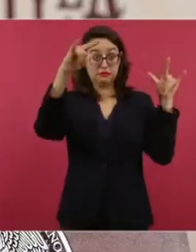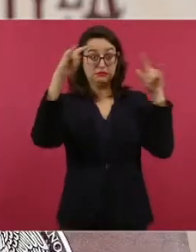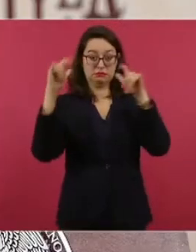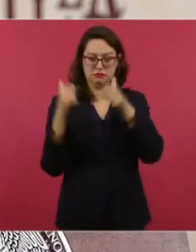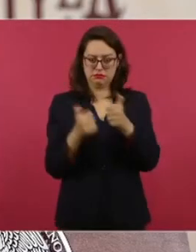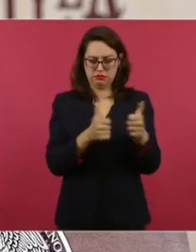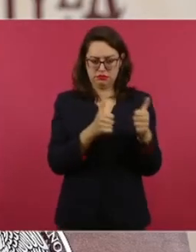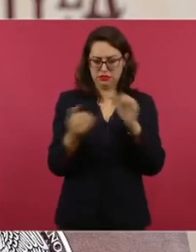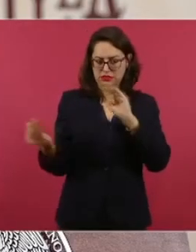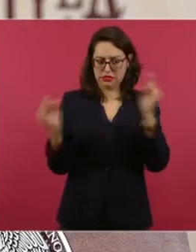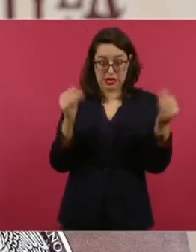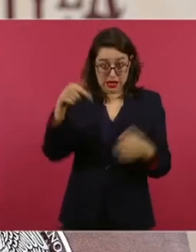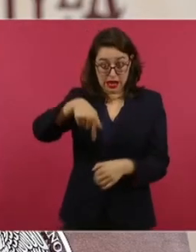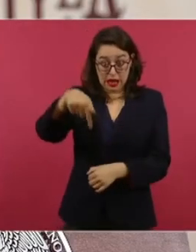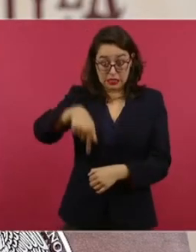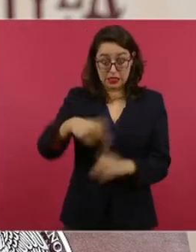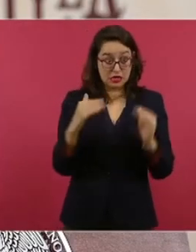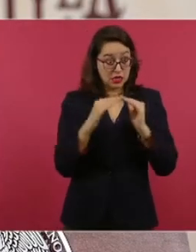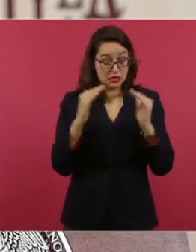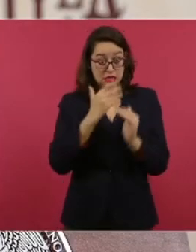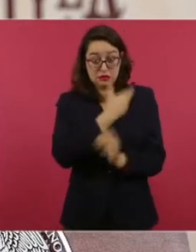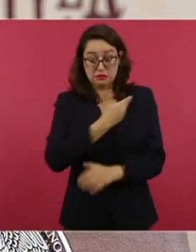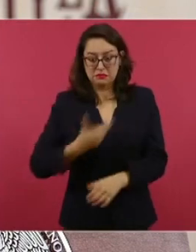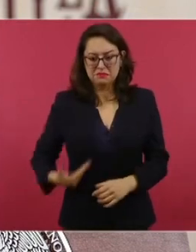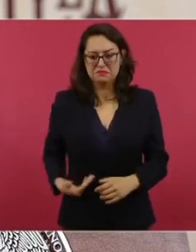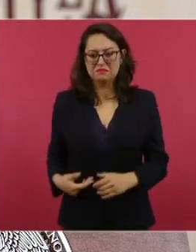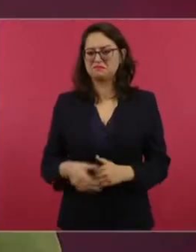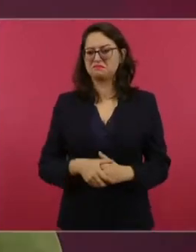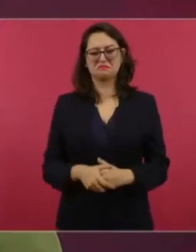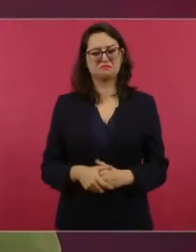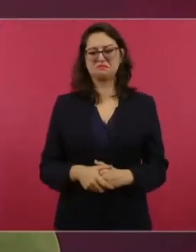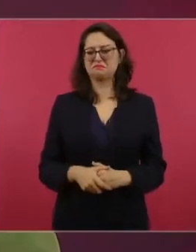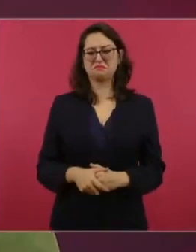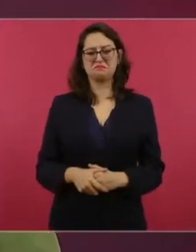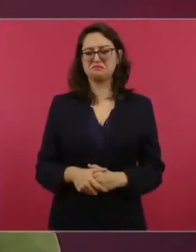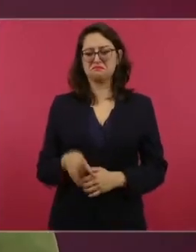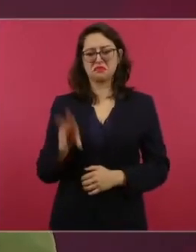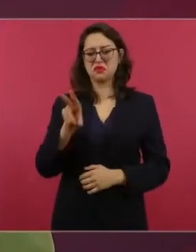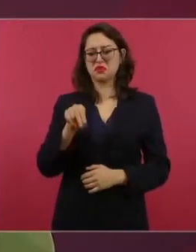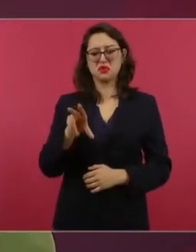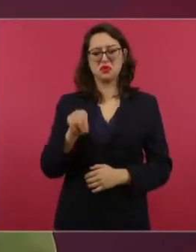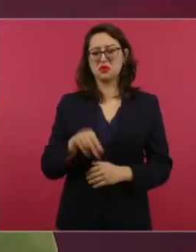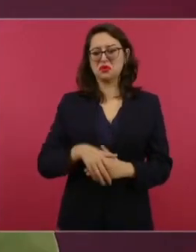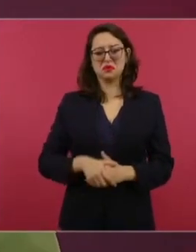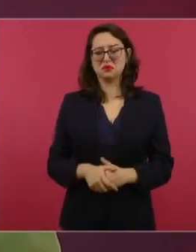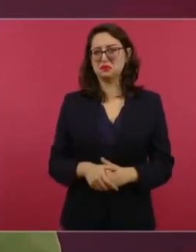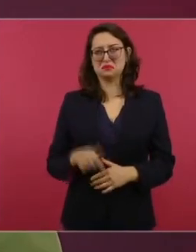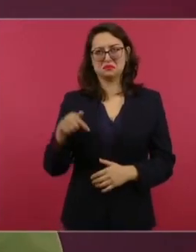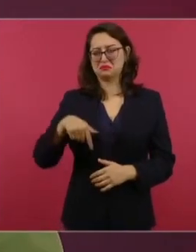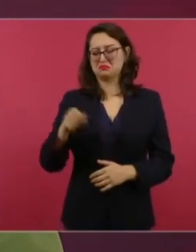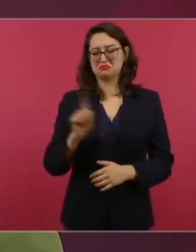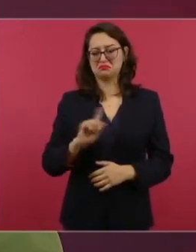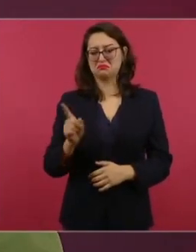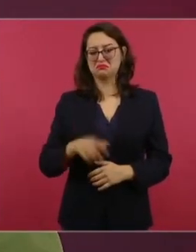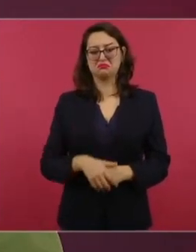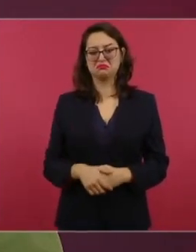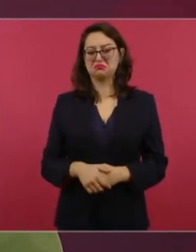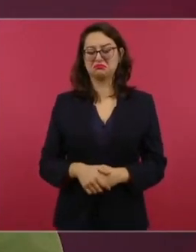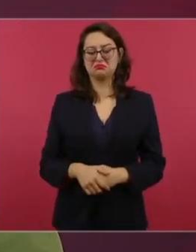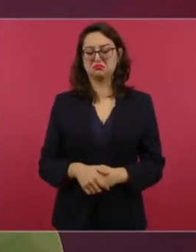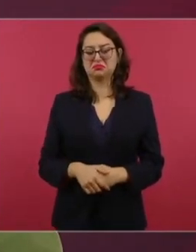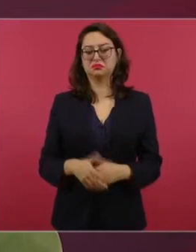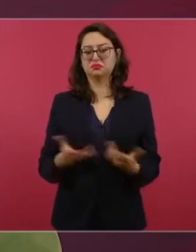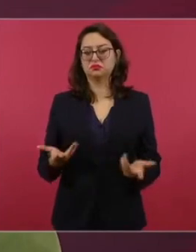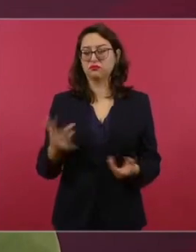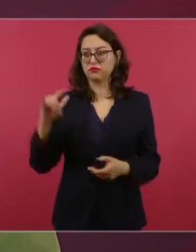No, no, esto está direccionado, como mencioné yo, a esos artefactos explosivos